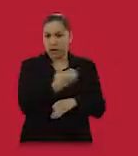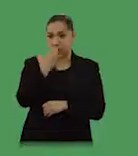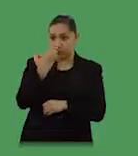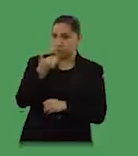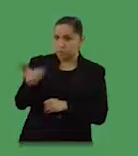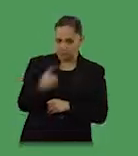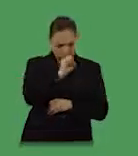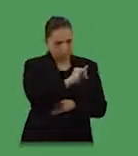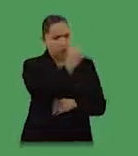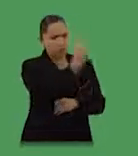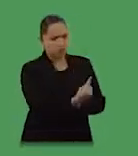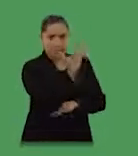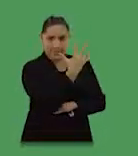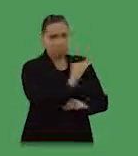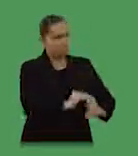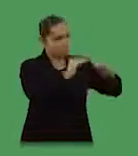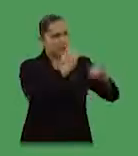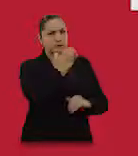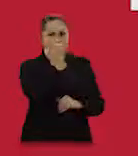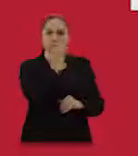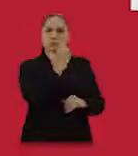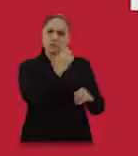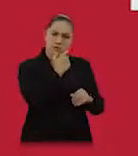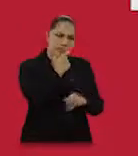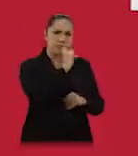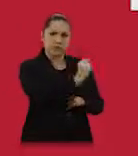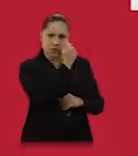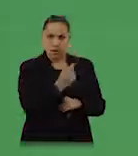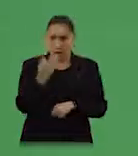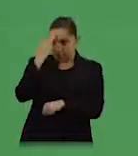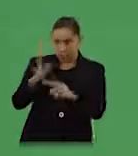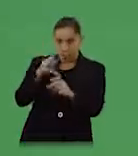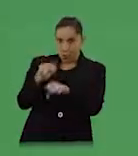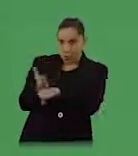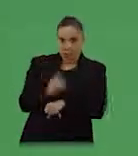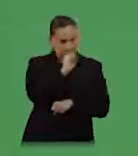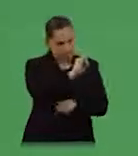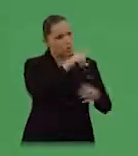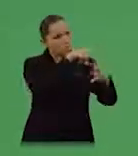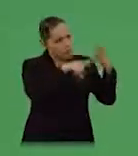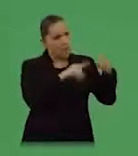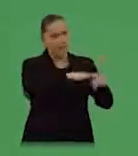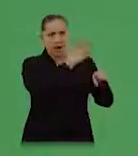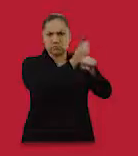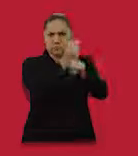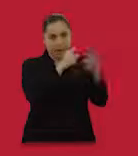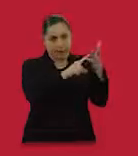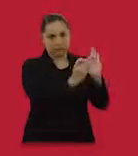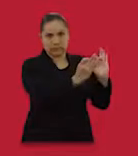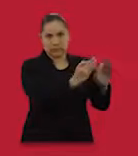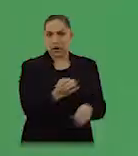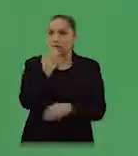escuelas? Con inglés y tecnología desde el preescolar, ¿también de tiempo completo? Haré cuatro veces más y una cerca de ti,